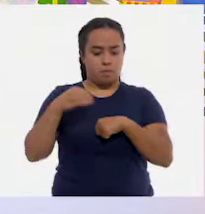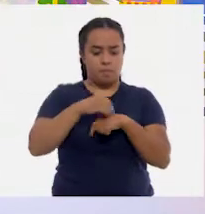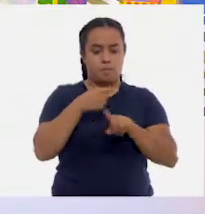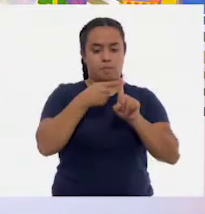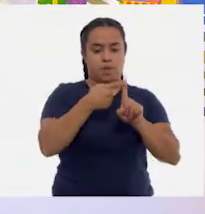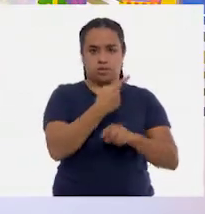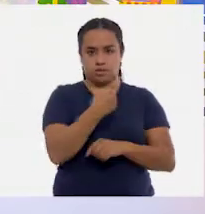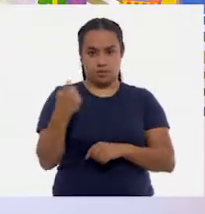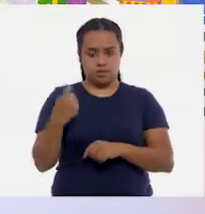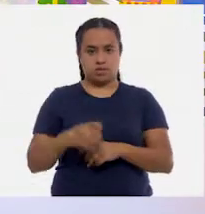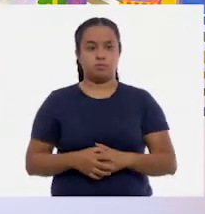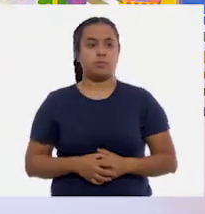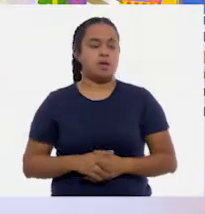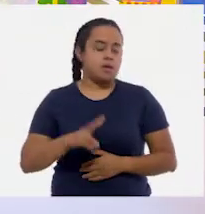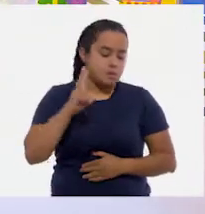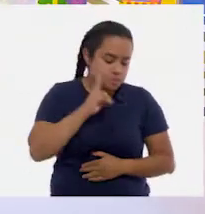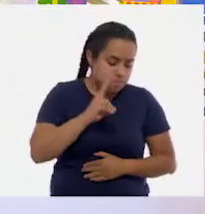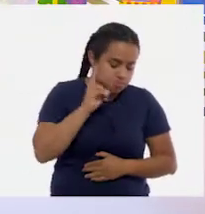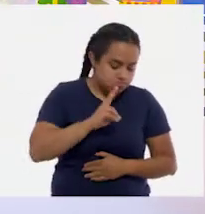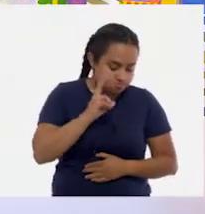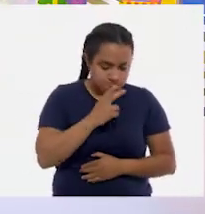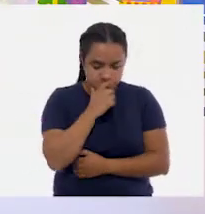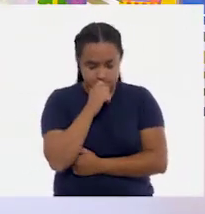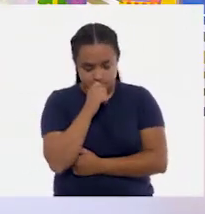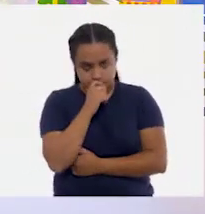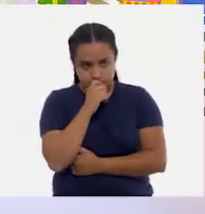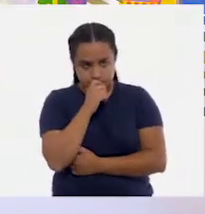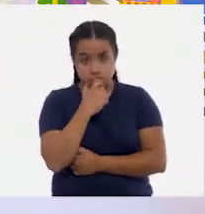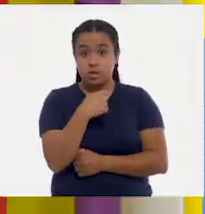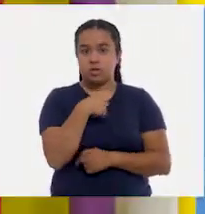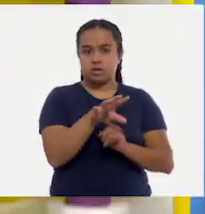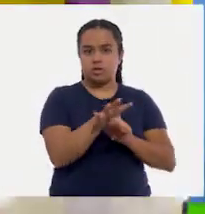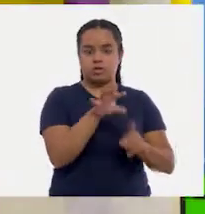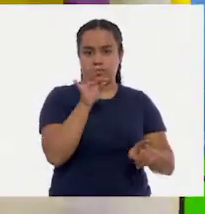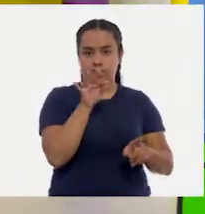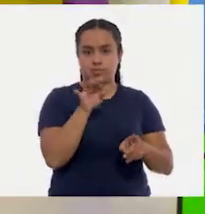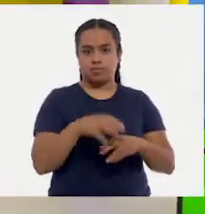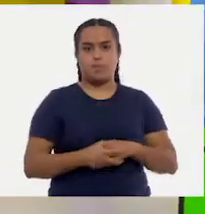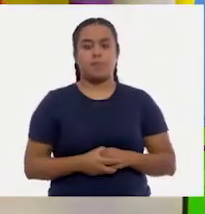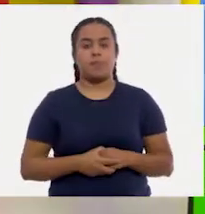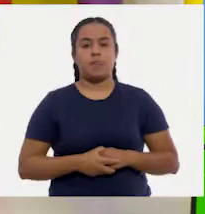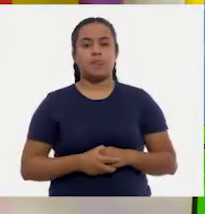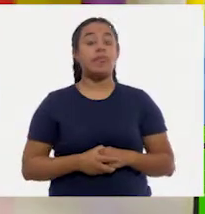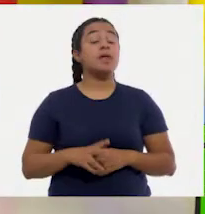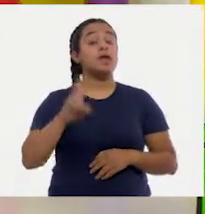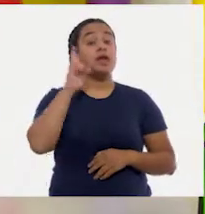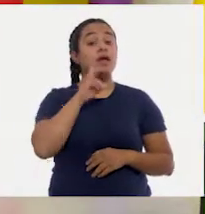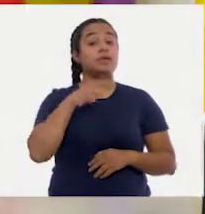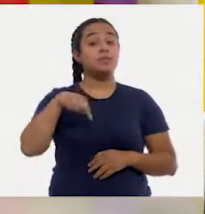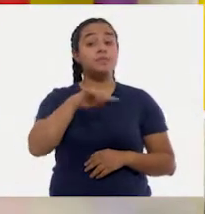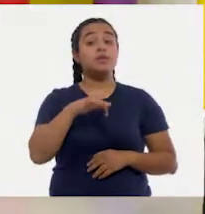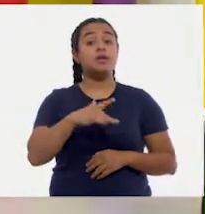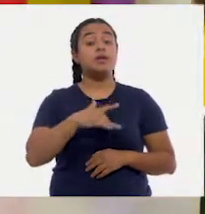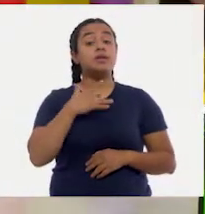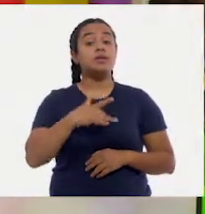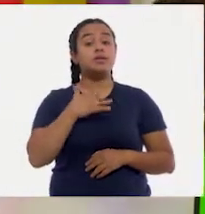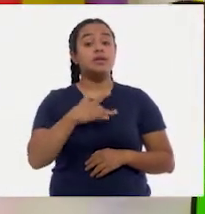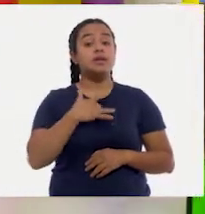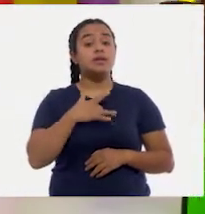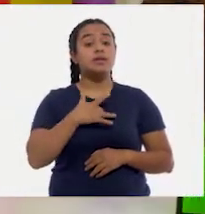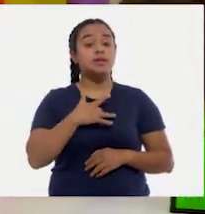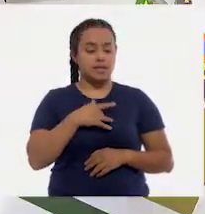al cien. Vamos a ver. Ahora voy a escoger... ¿Qué les parece si escogemos